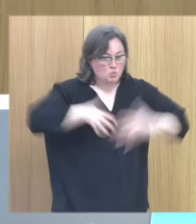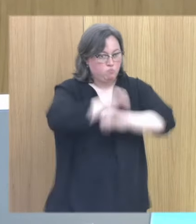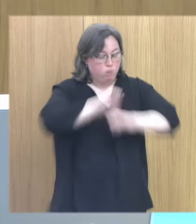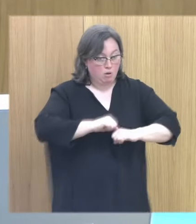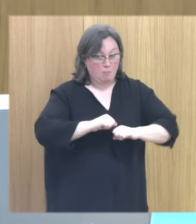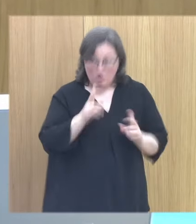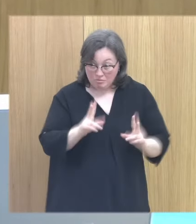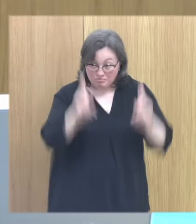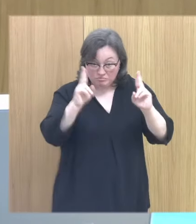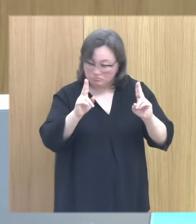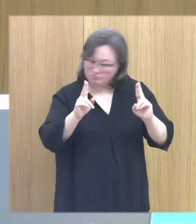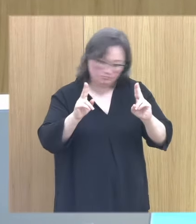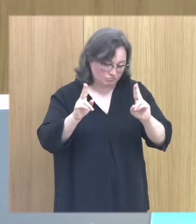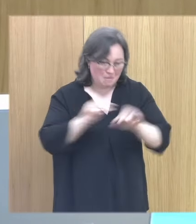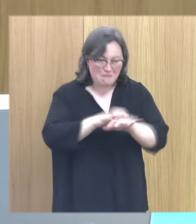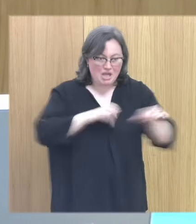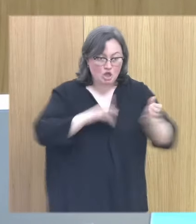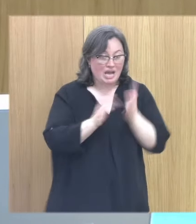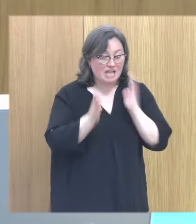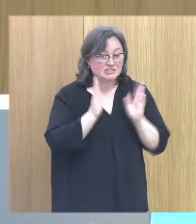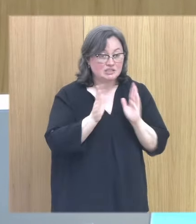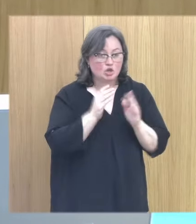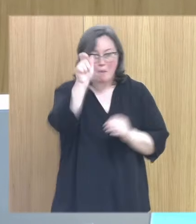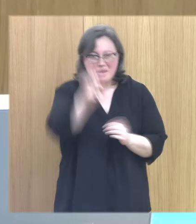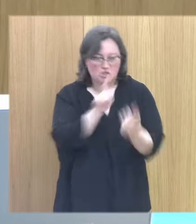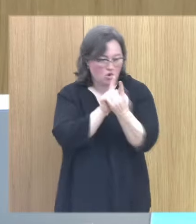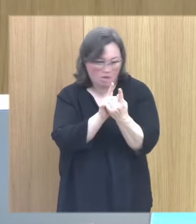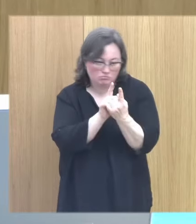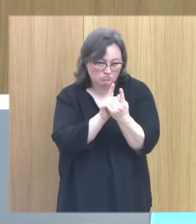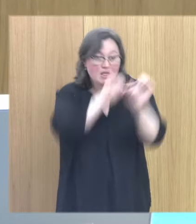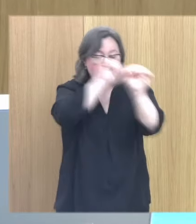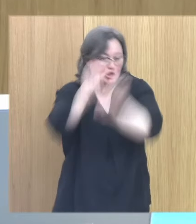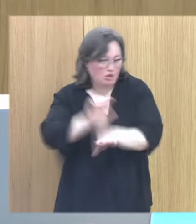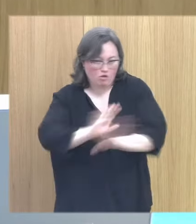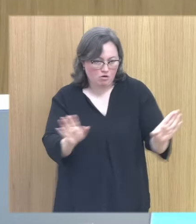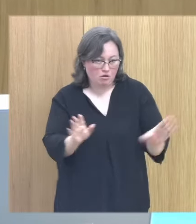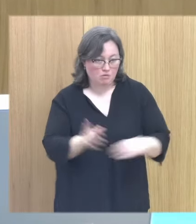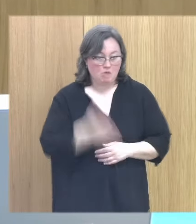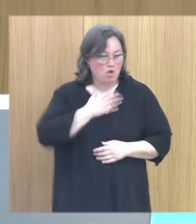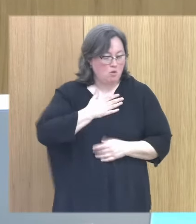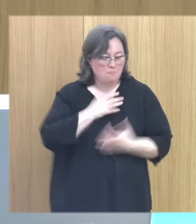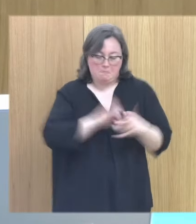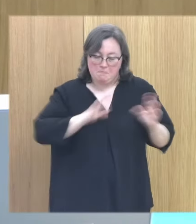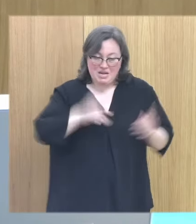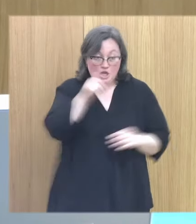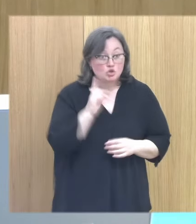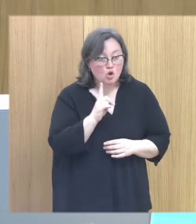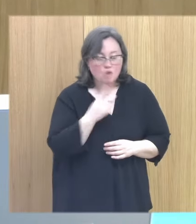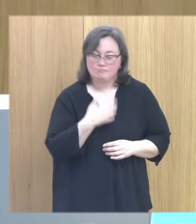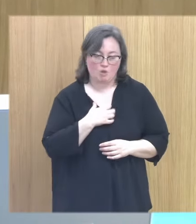esta parte la mayoría de los casos las sesiones se hacen con la persona protectora entonces no se hacen solo con el niño